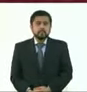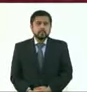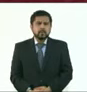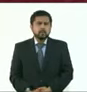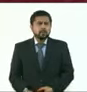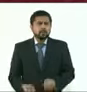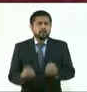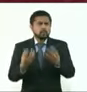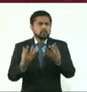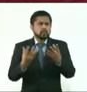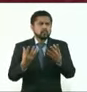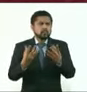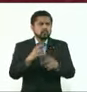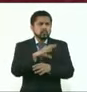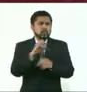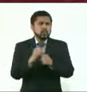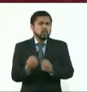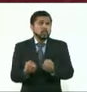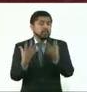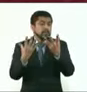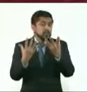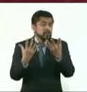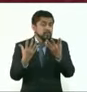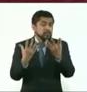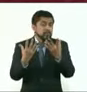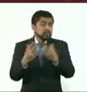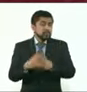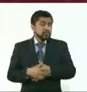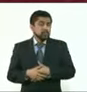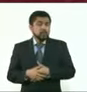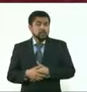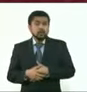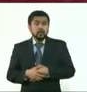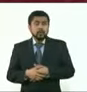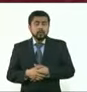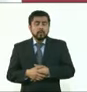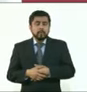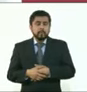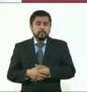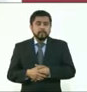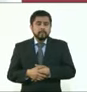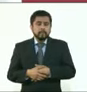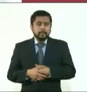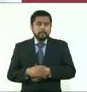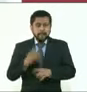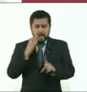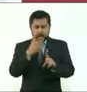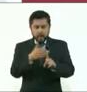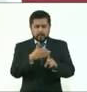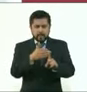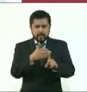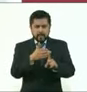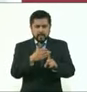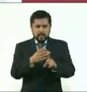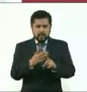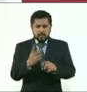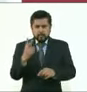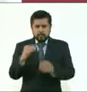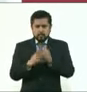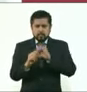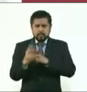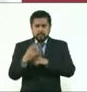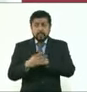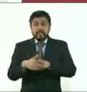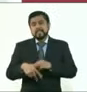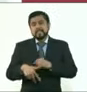contribuyentes en predial, ¿cuántos son? Estamos recaudando, bueno, la meta de recaudación del predial de este año es de 19